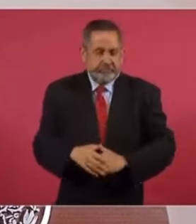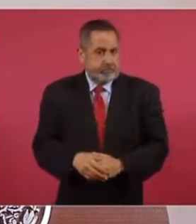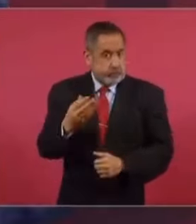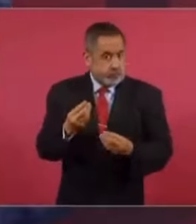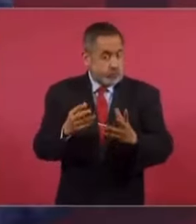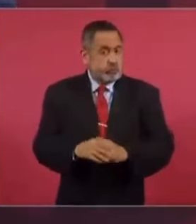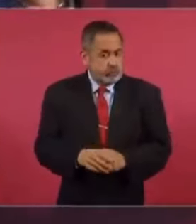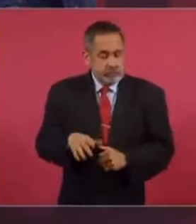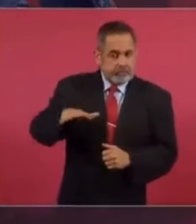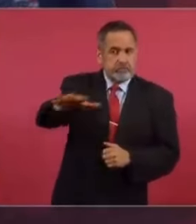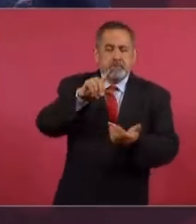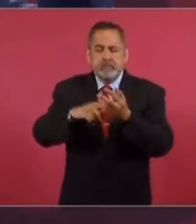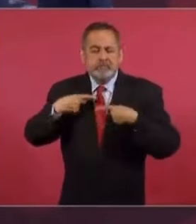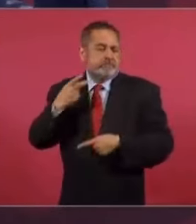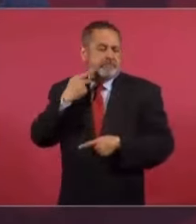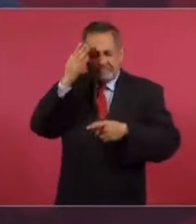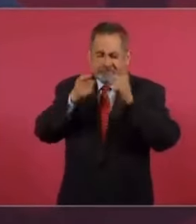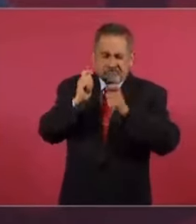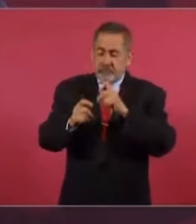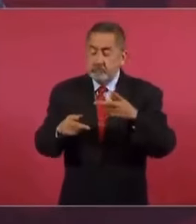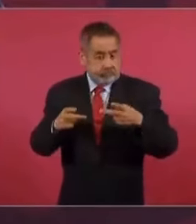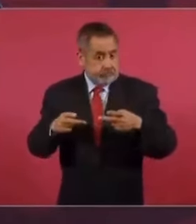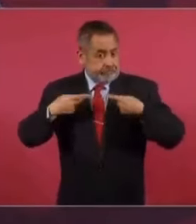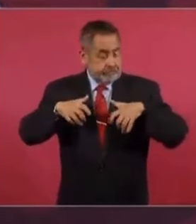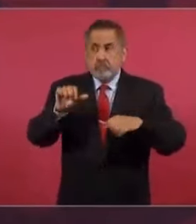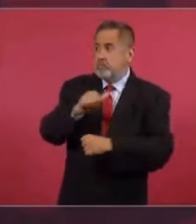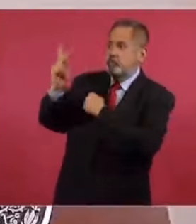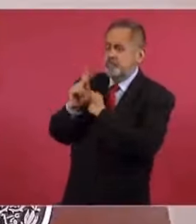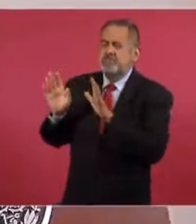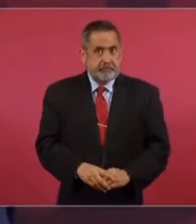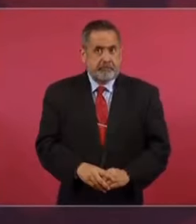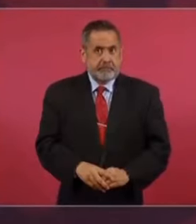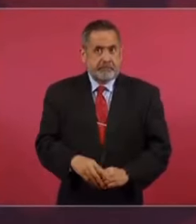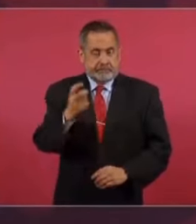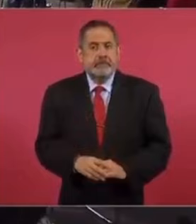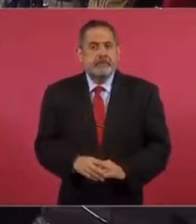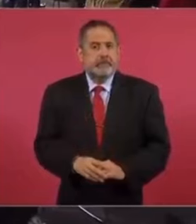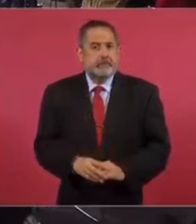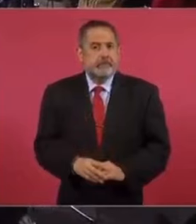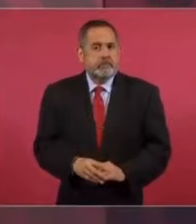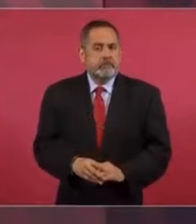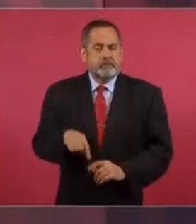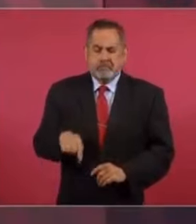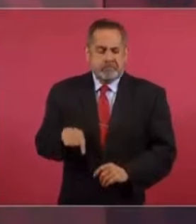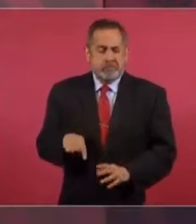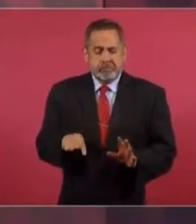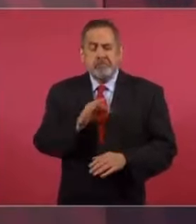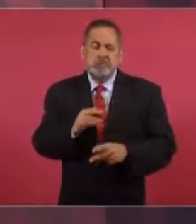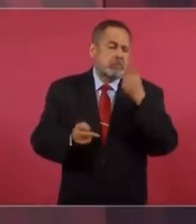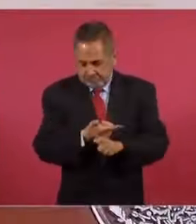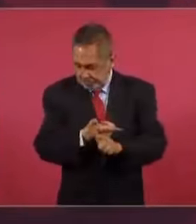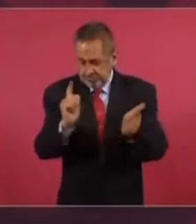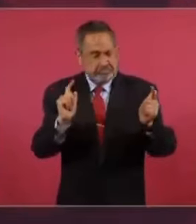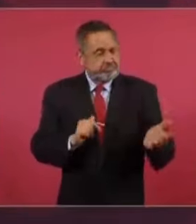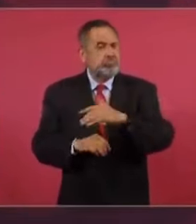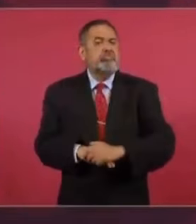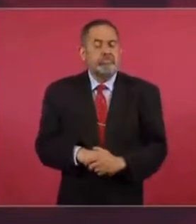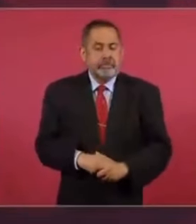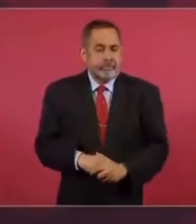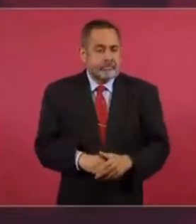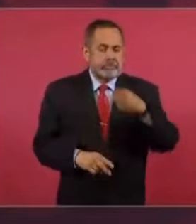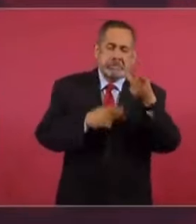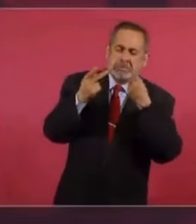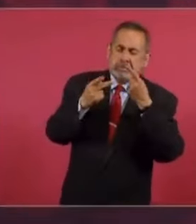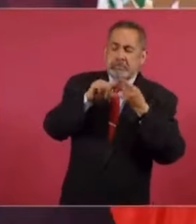es increíble el nivel de politización. Es de los pueblos más politizados del mundo. Por eso se pueden decir muchísimas cosas, puede caer en